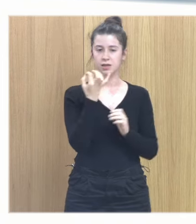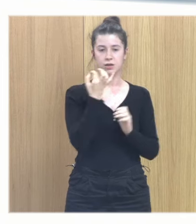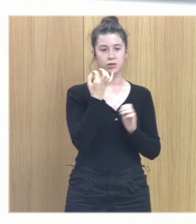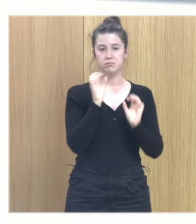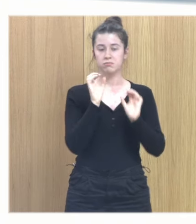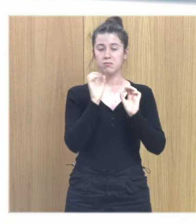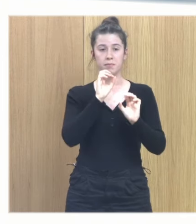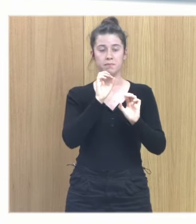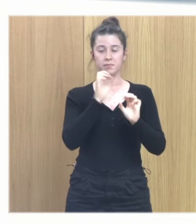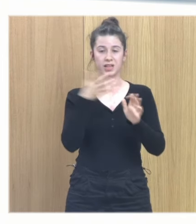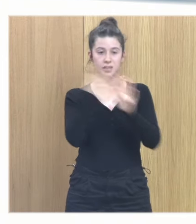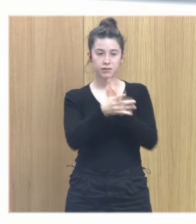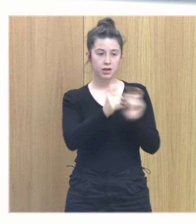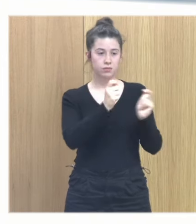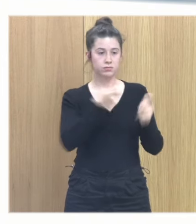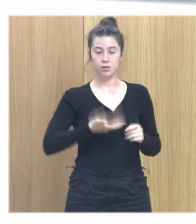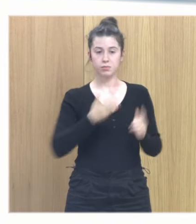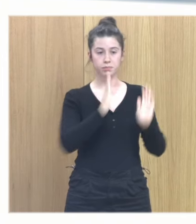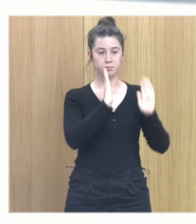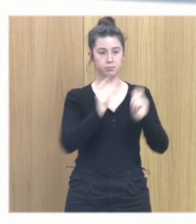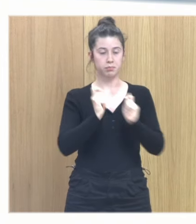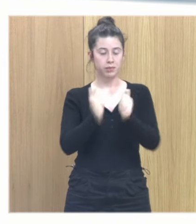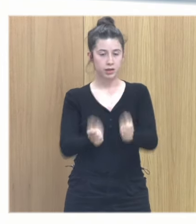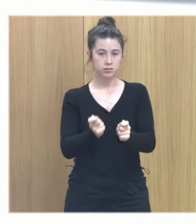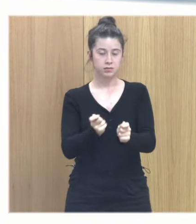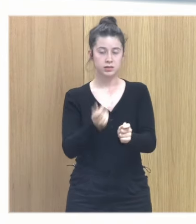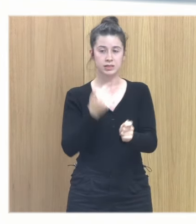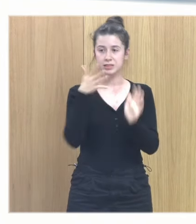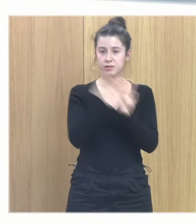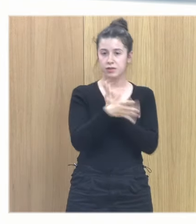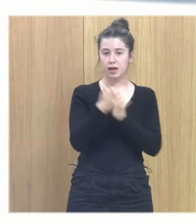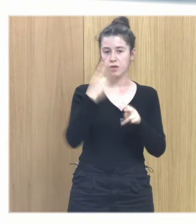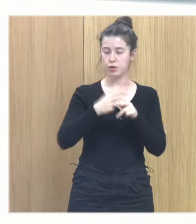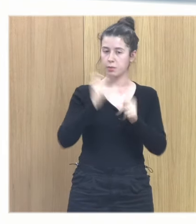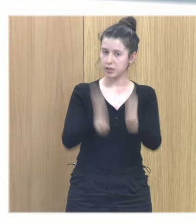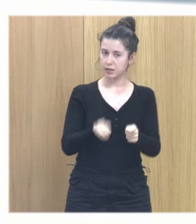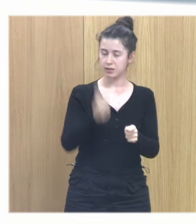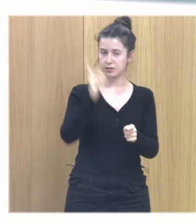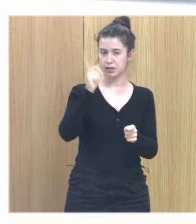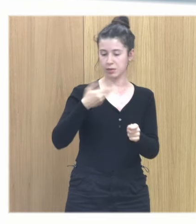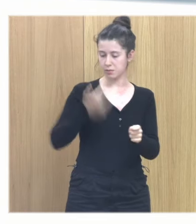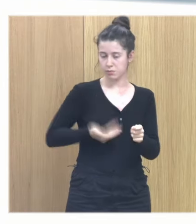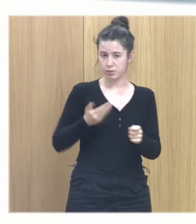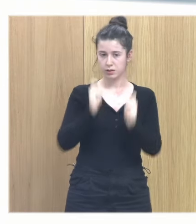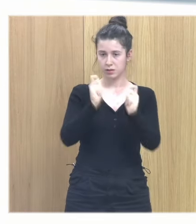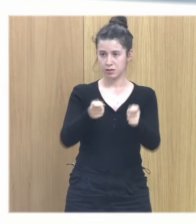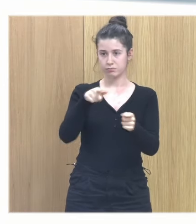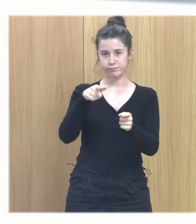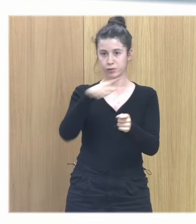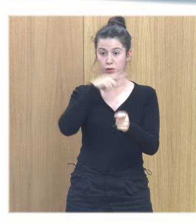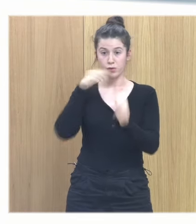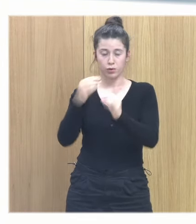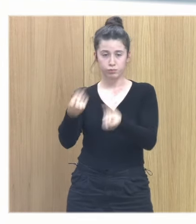magnitud no significa decirles pobrecitas tú significa poner nombre y magnitud al dolor que te están contando y